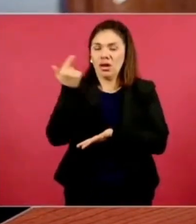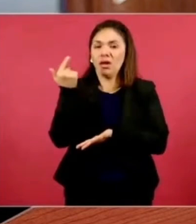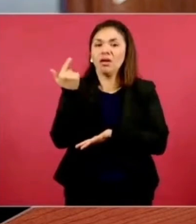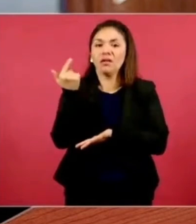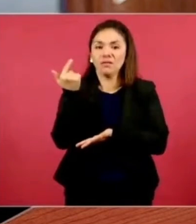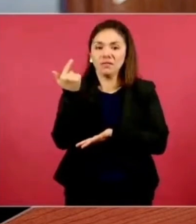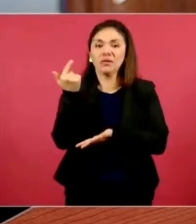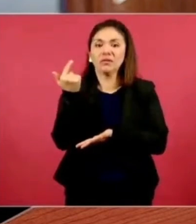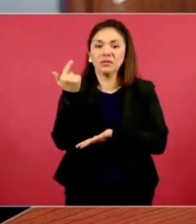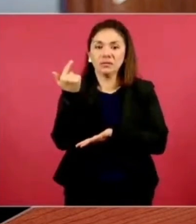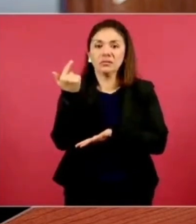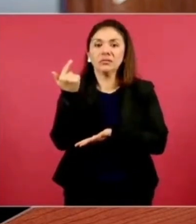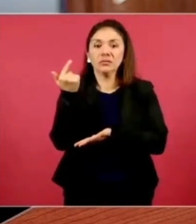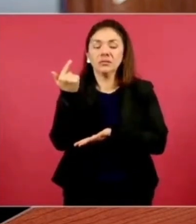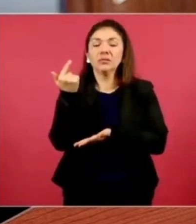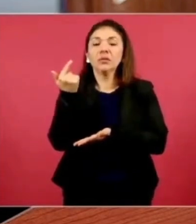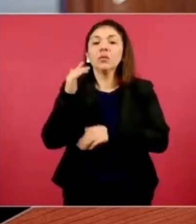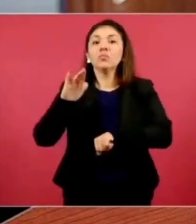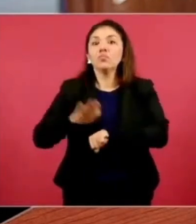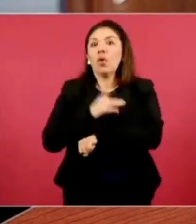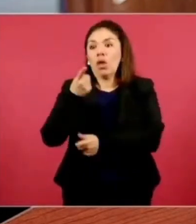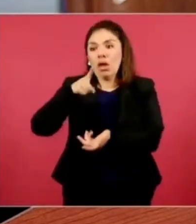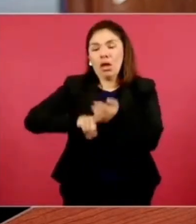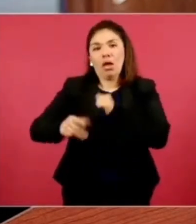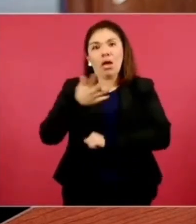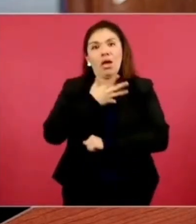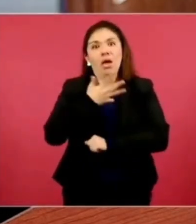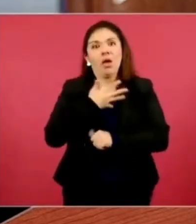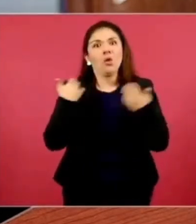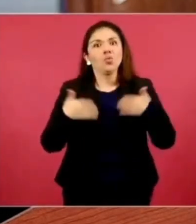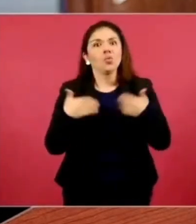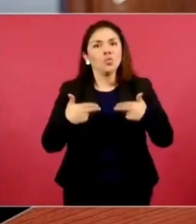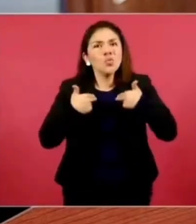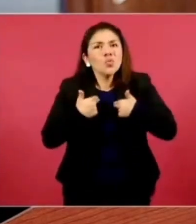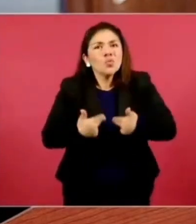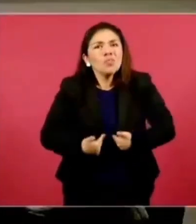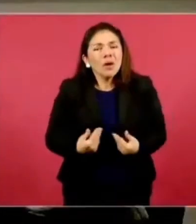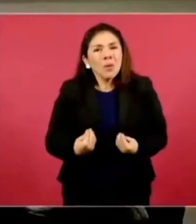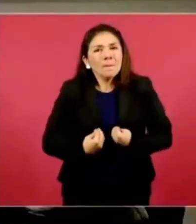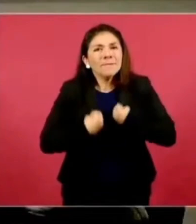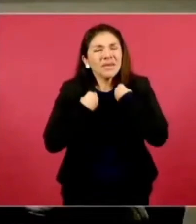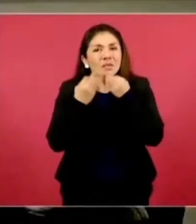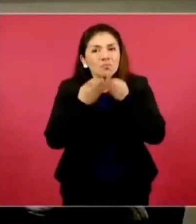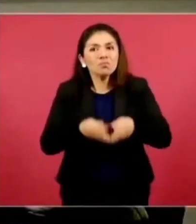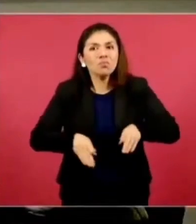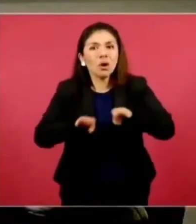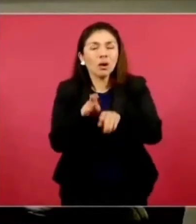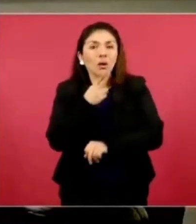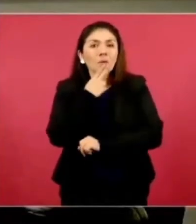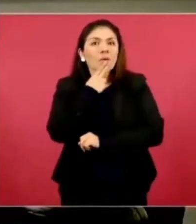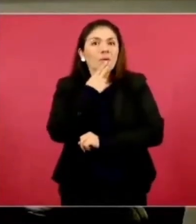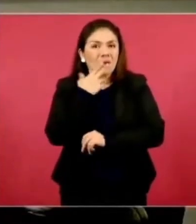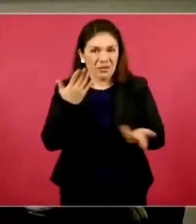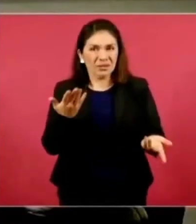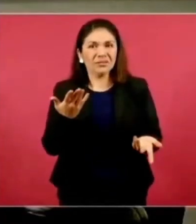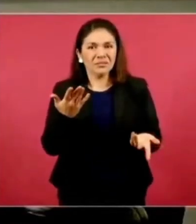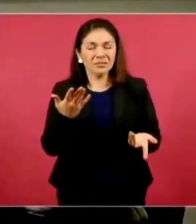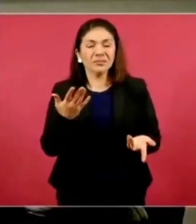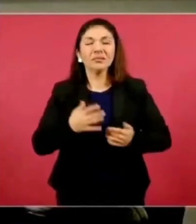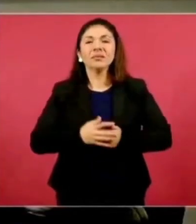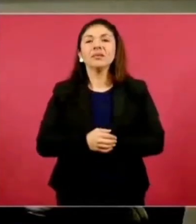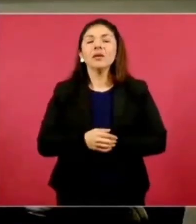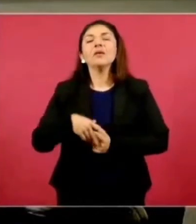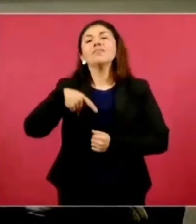está de por medio la vida de seres humanos, no deja de haber